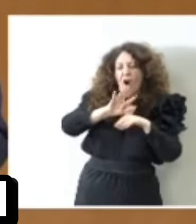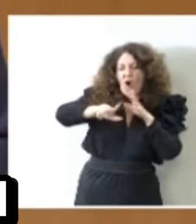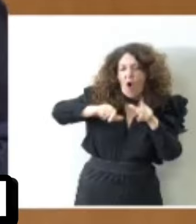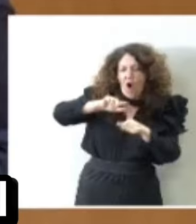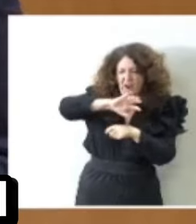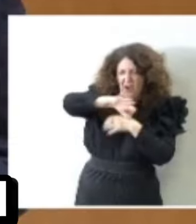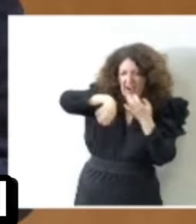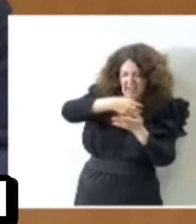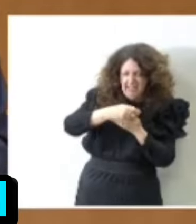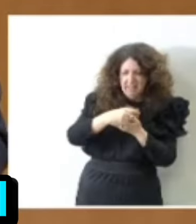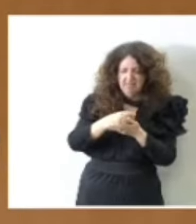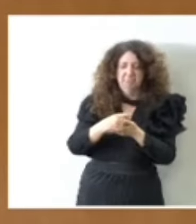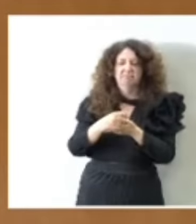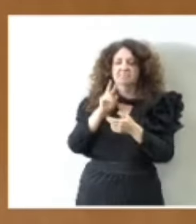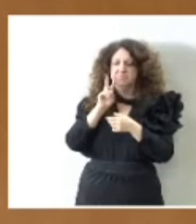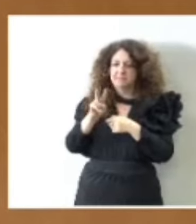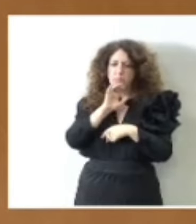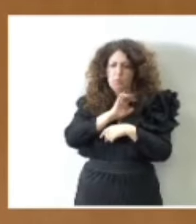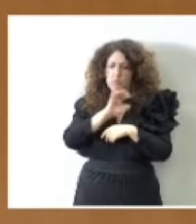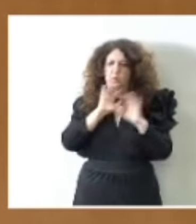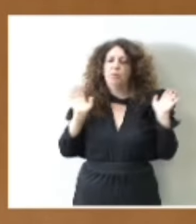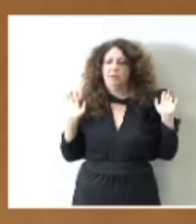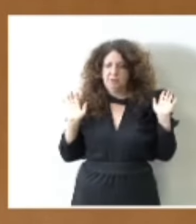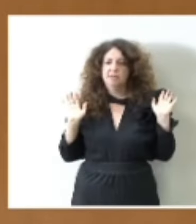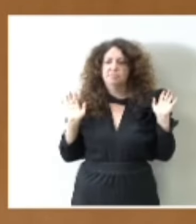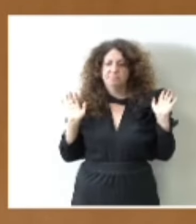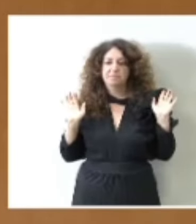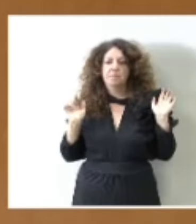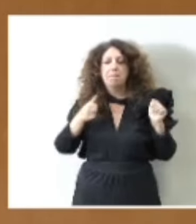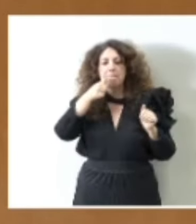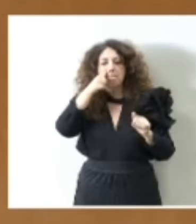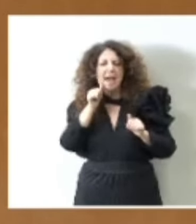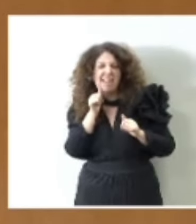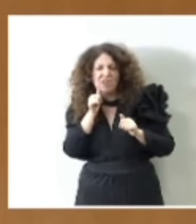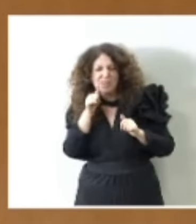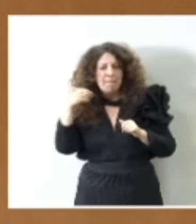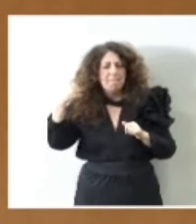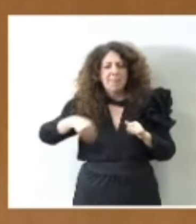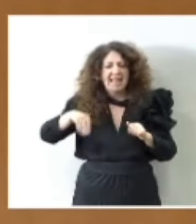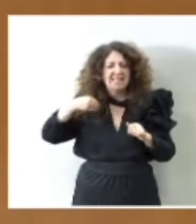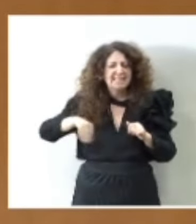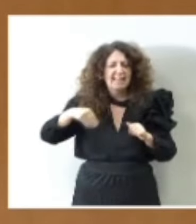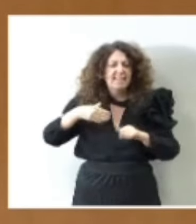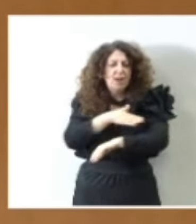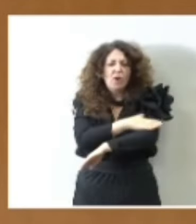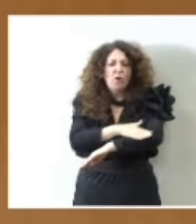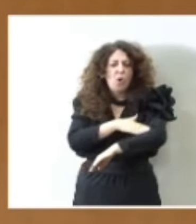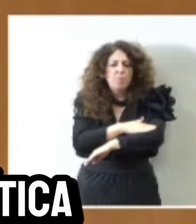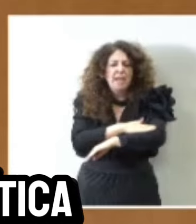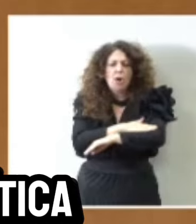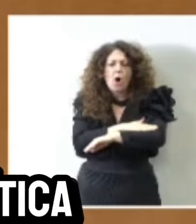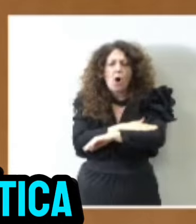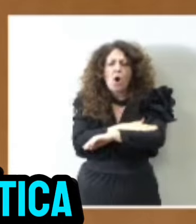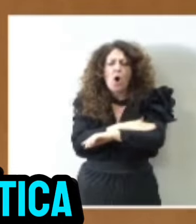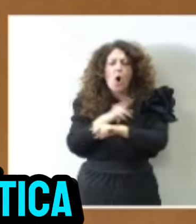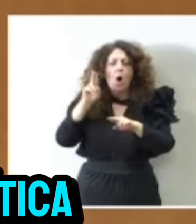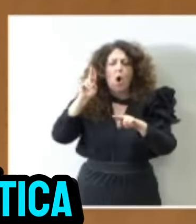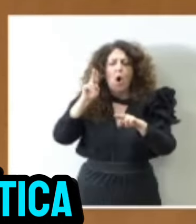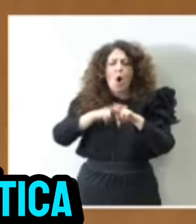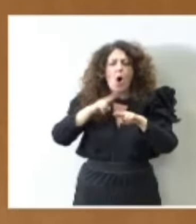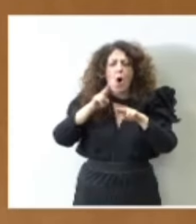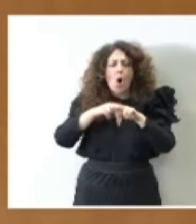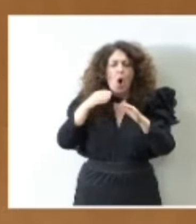resultar paradójico, si se tiene en cuenta que Pedro Sánchez es el presidente del Gobierno más opaco de nuestra historia